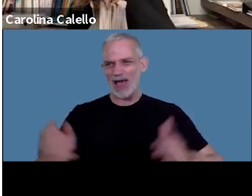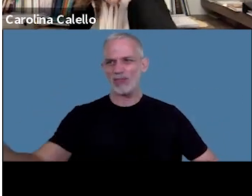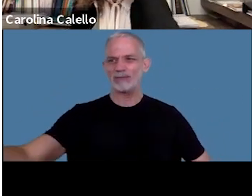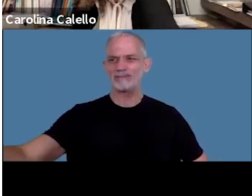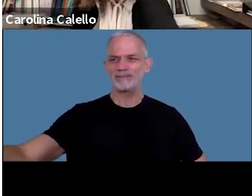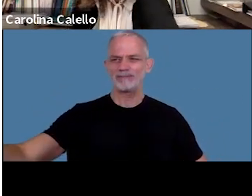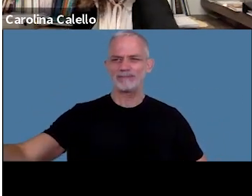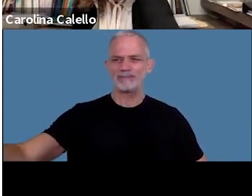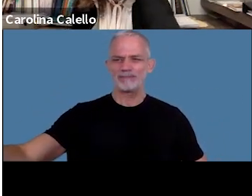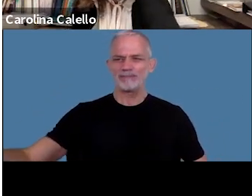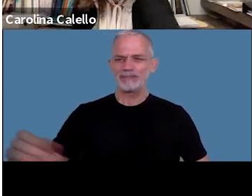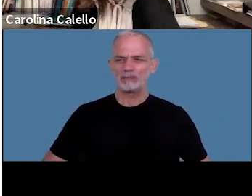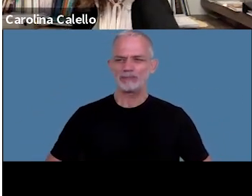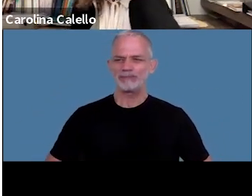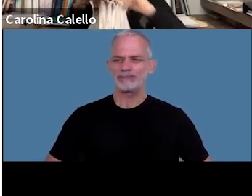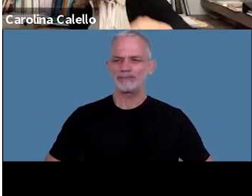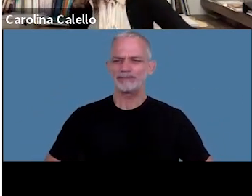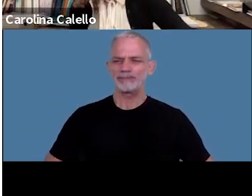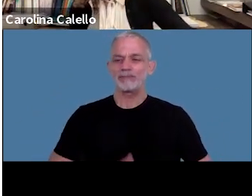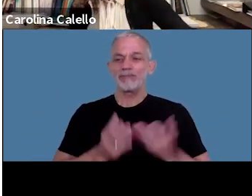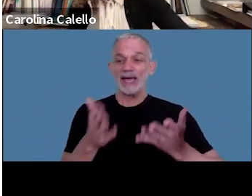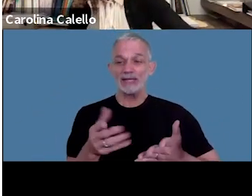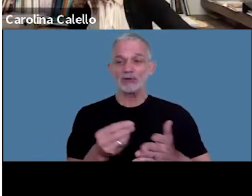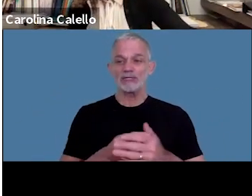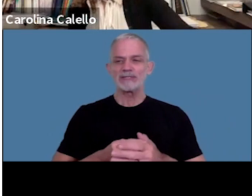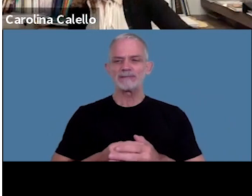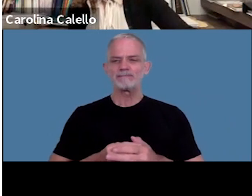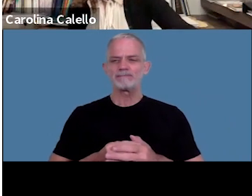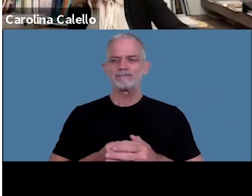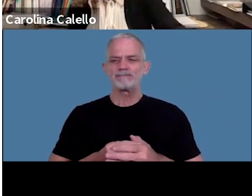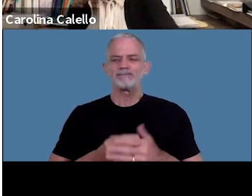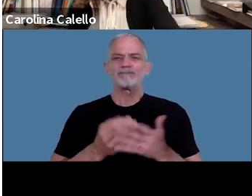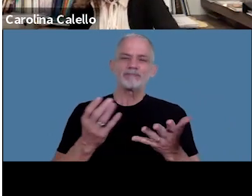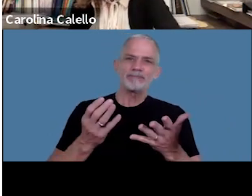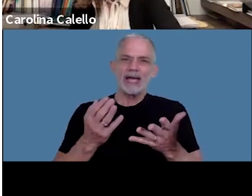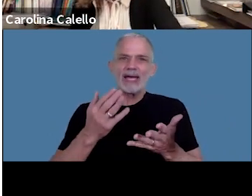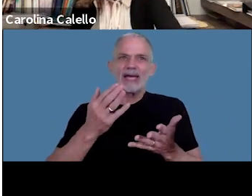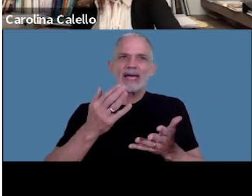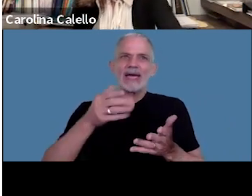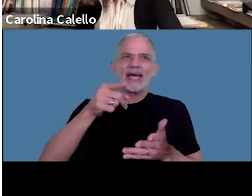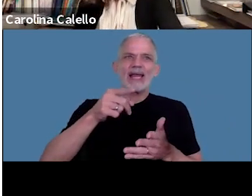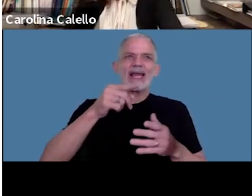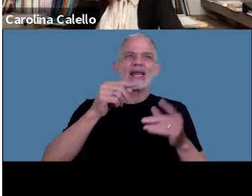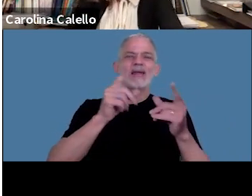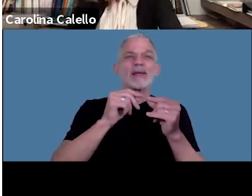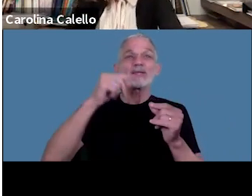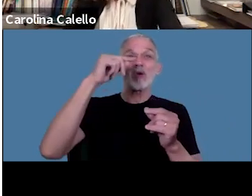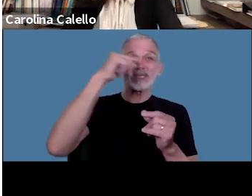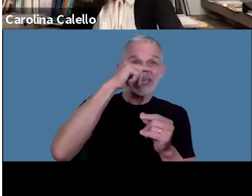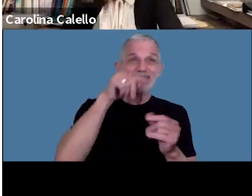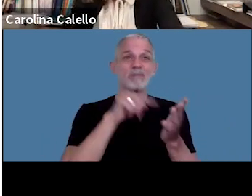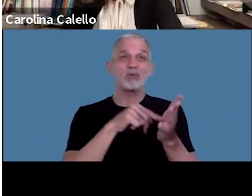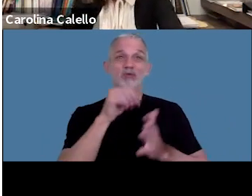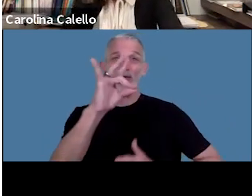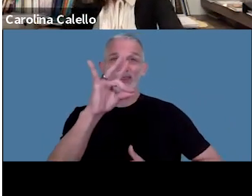bueno después el 7 inciso D que habla de que antes de la